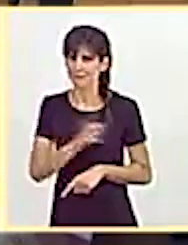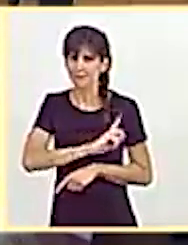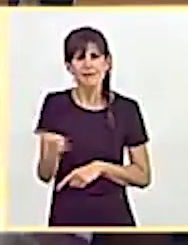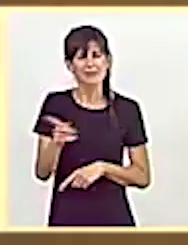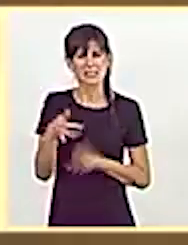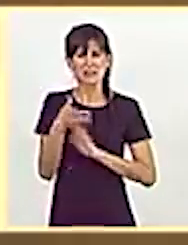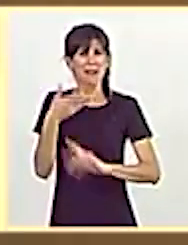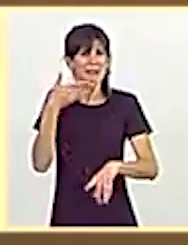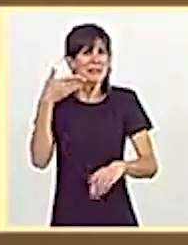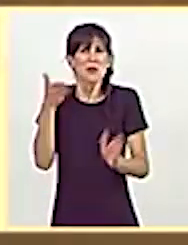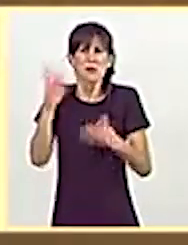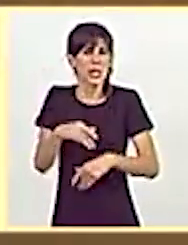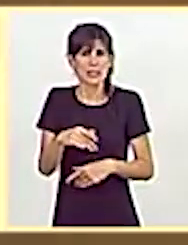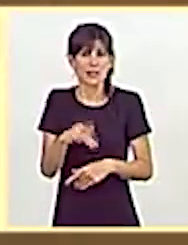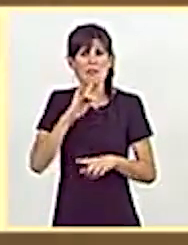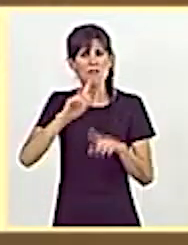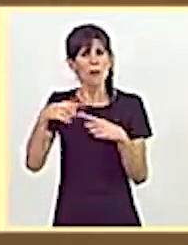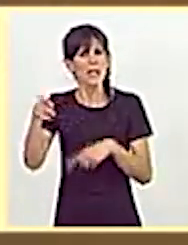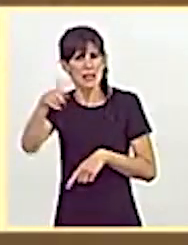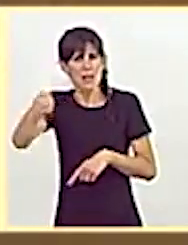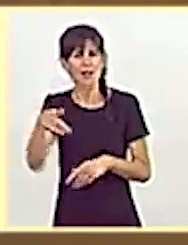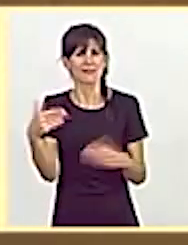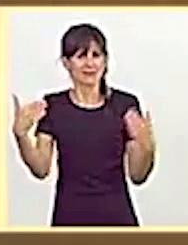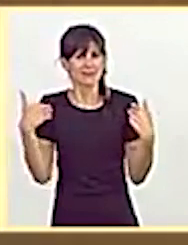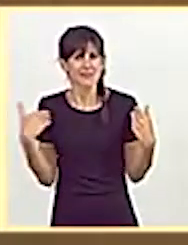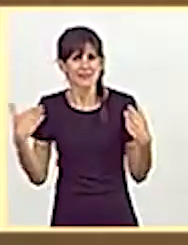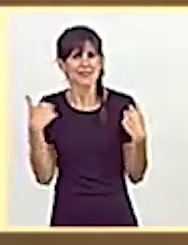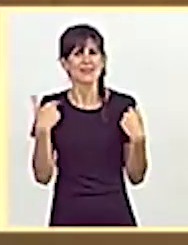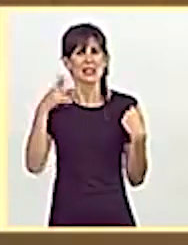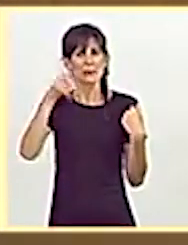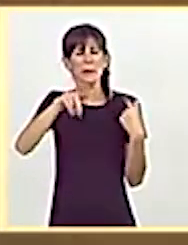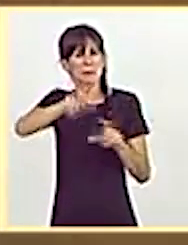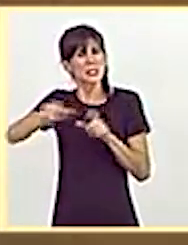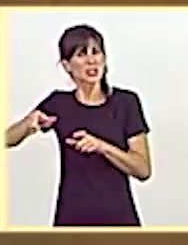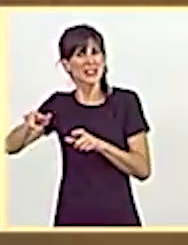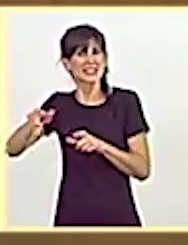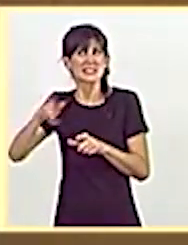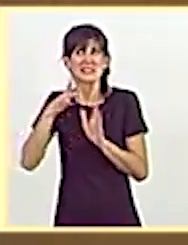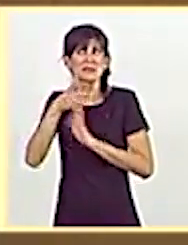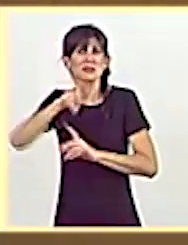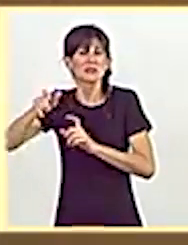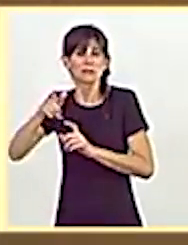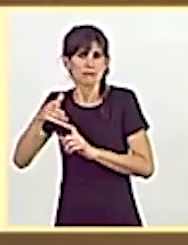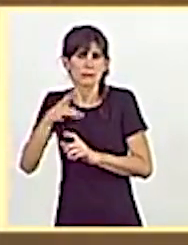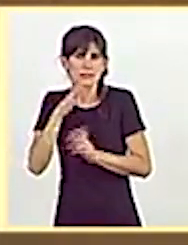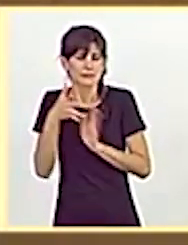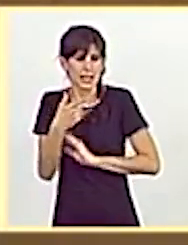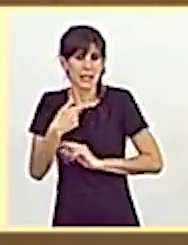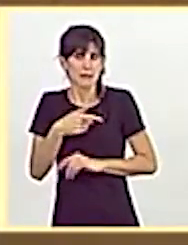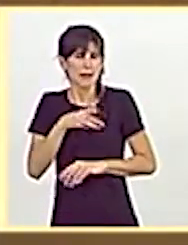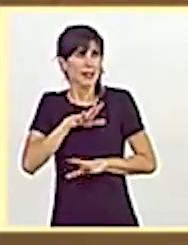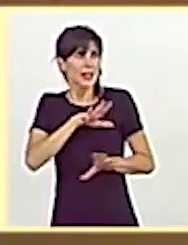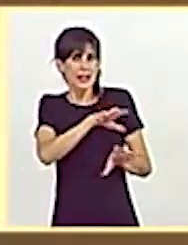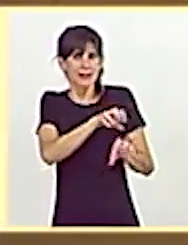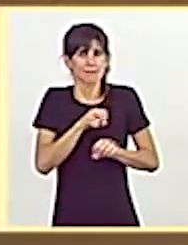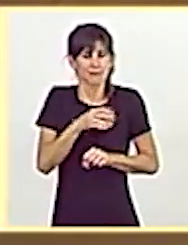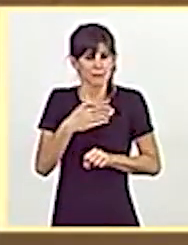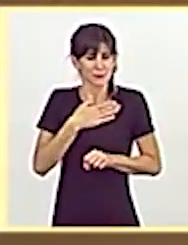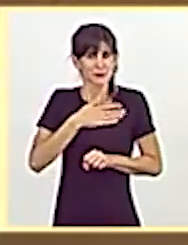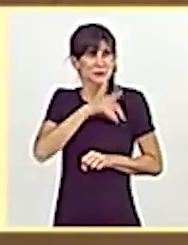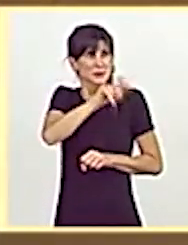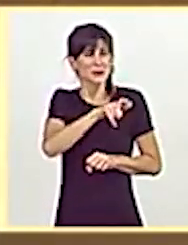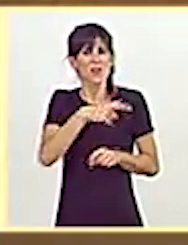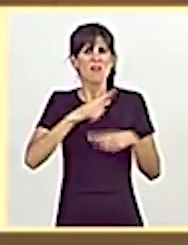más indignidad a esas familias, a esos compatriotas que ni siquiera han podido recuperar y